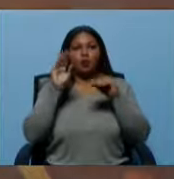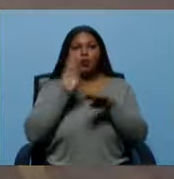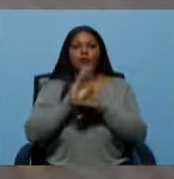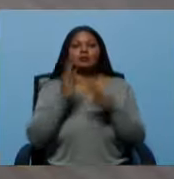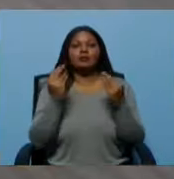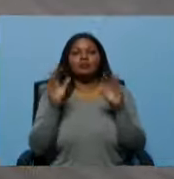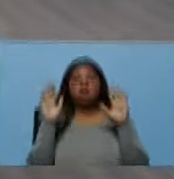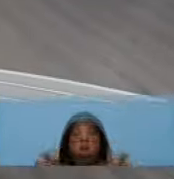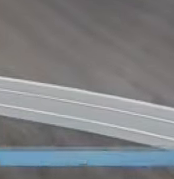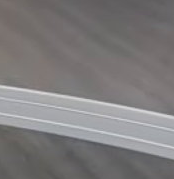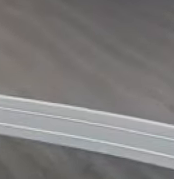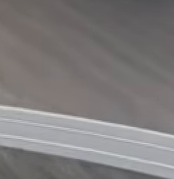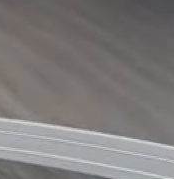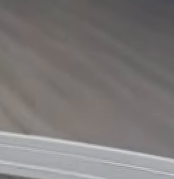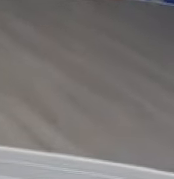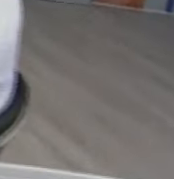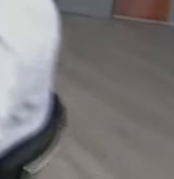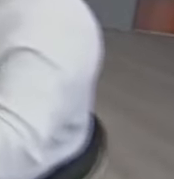mucho. Chao.